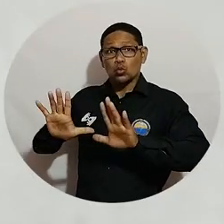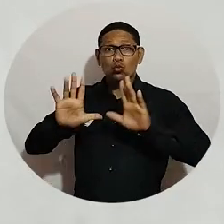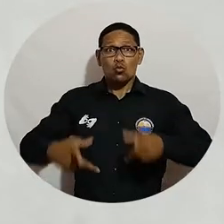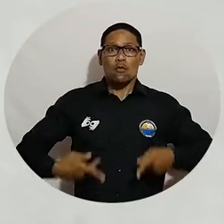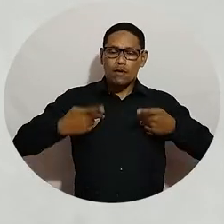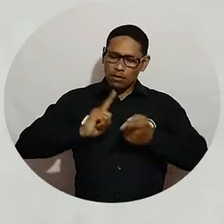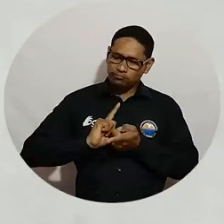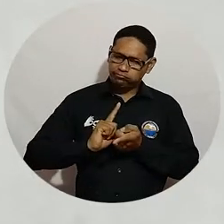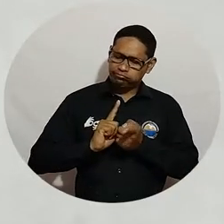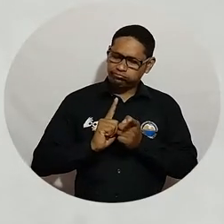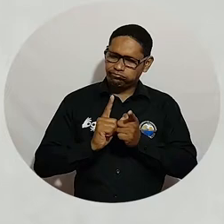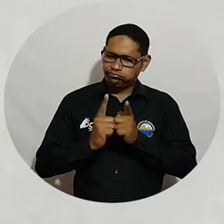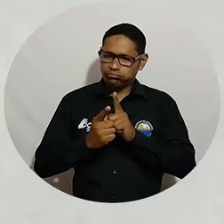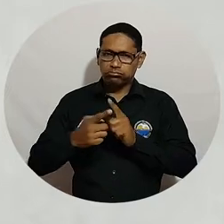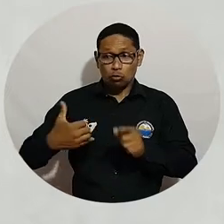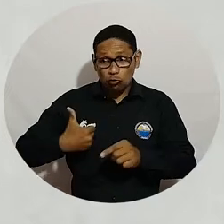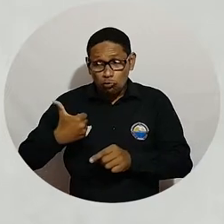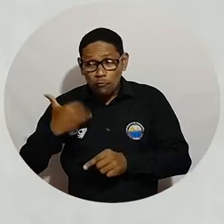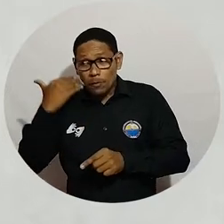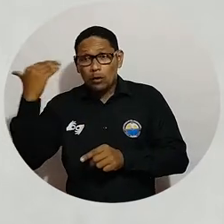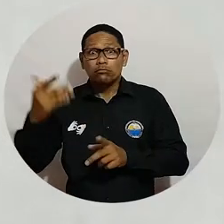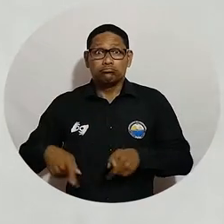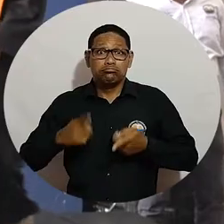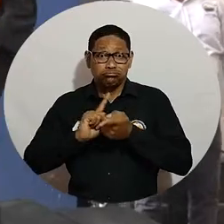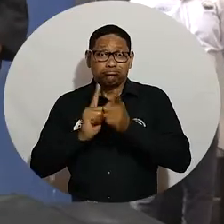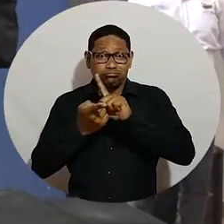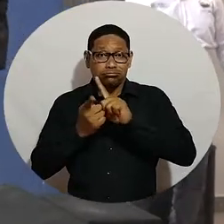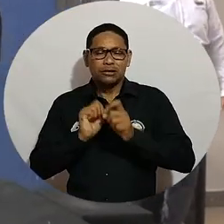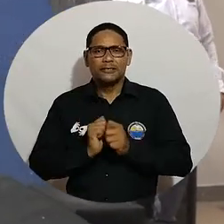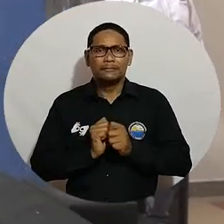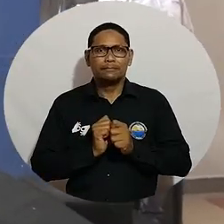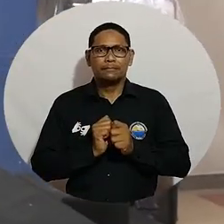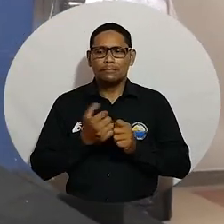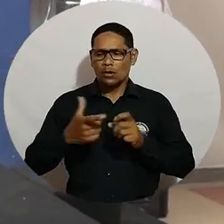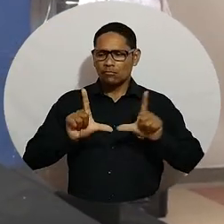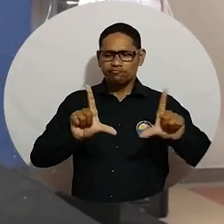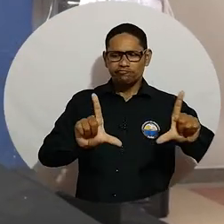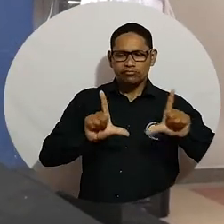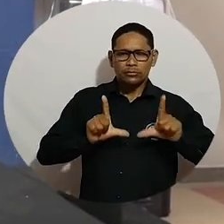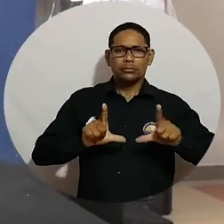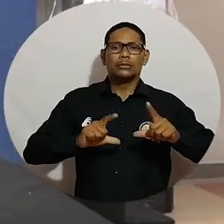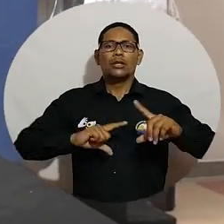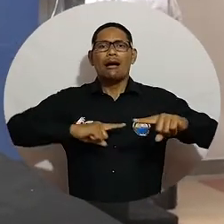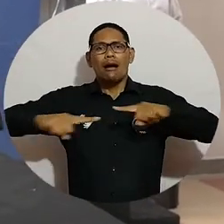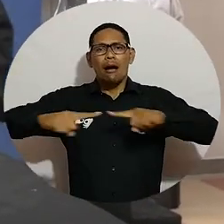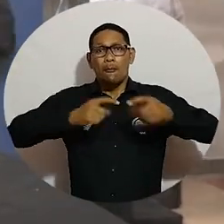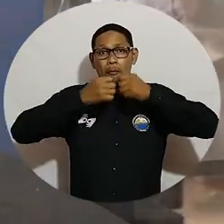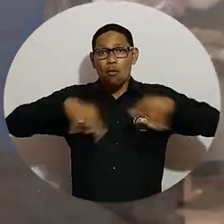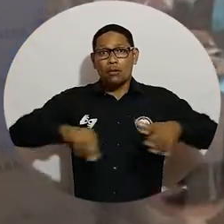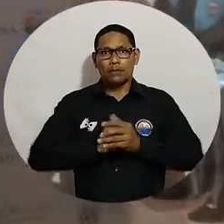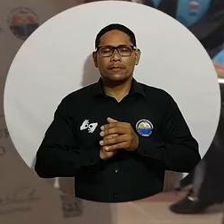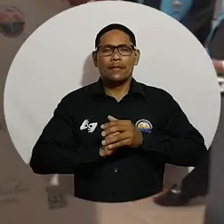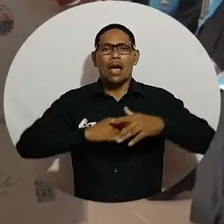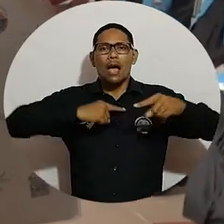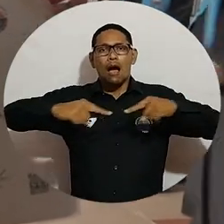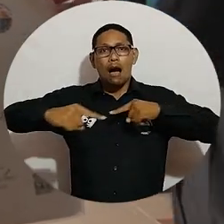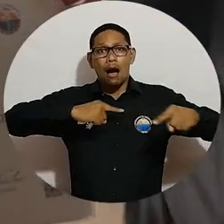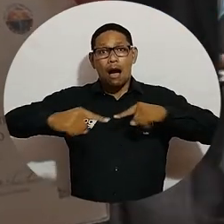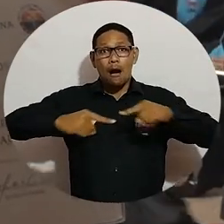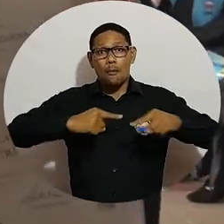transformar la vida a muchos de nuestros jóvenes, personas mayores. Los graduandos obtuvieron sus diplomas como administradores públicos,